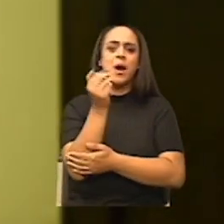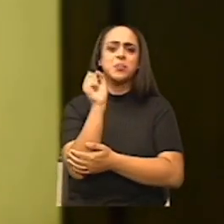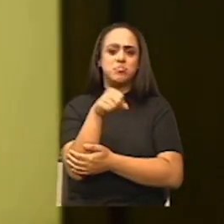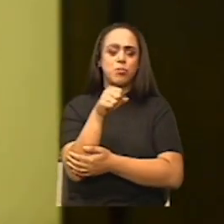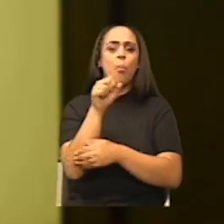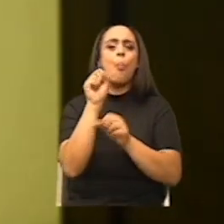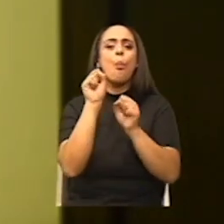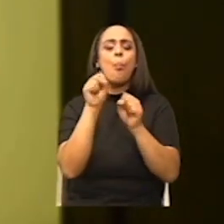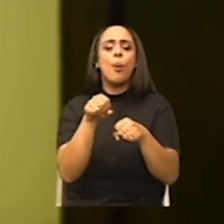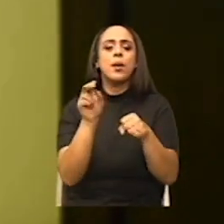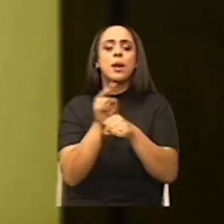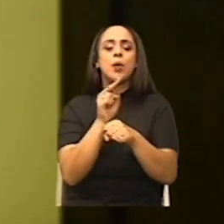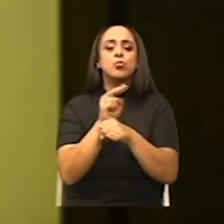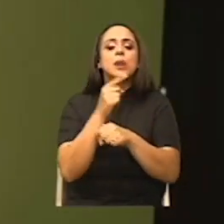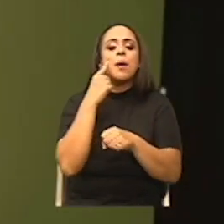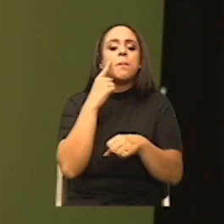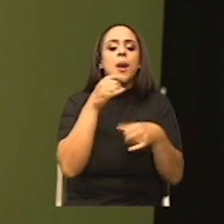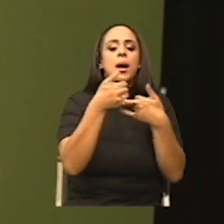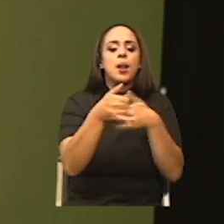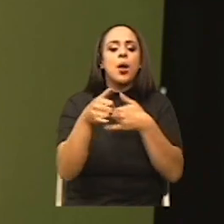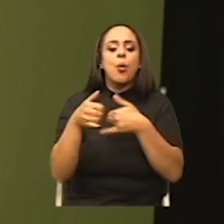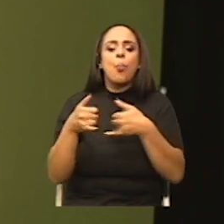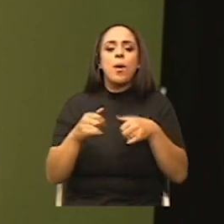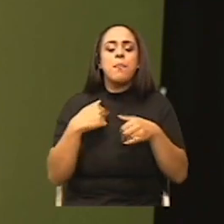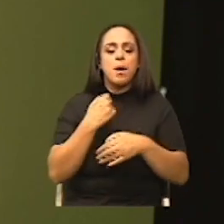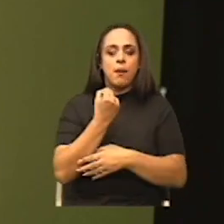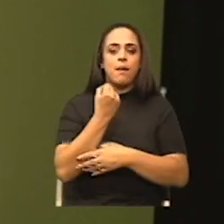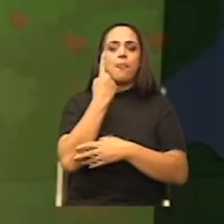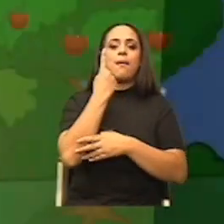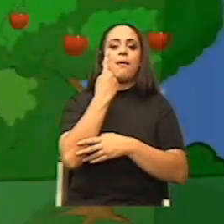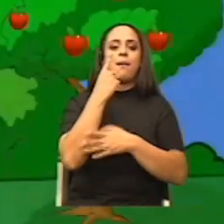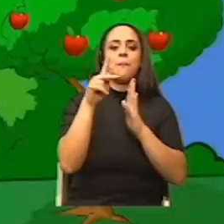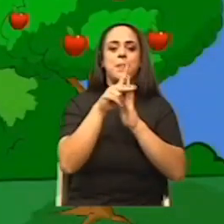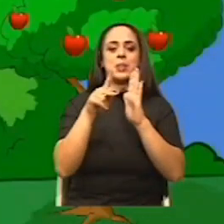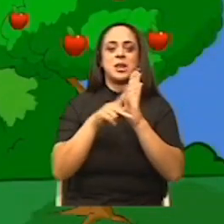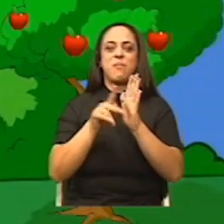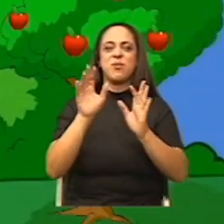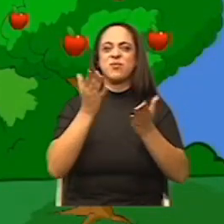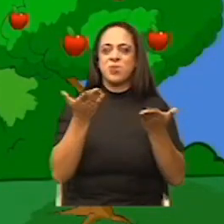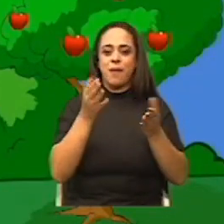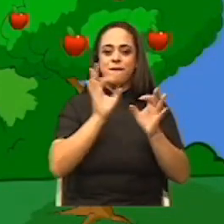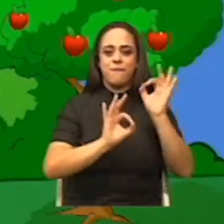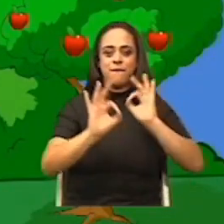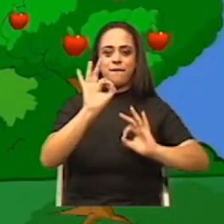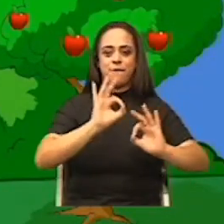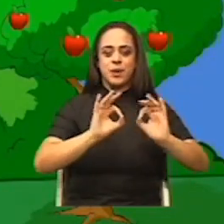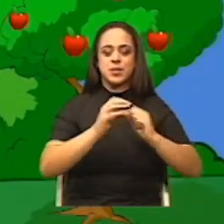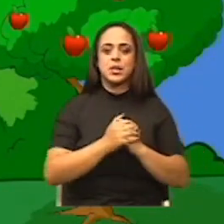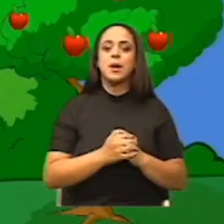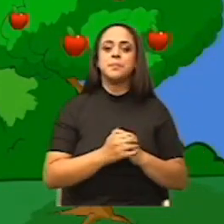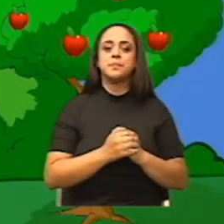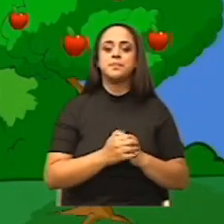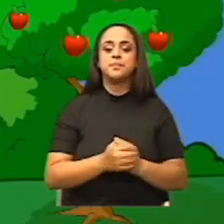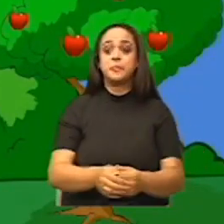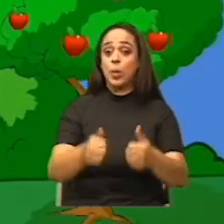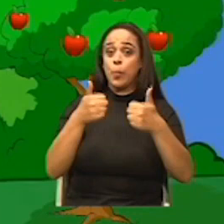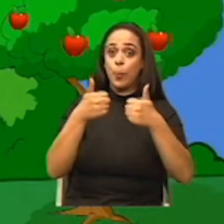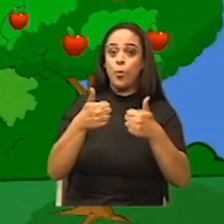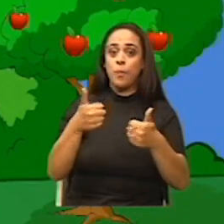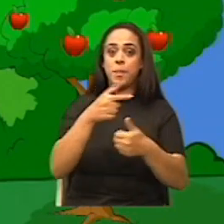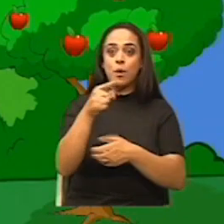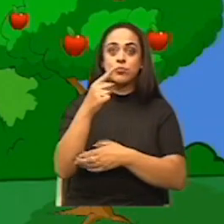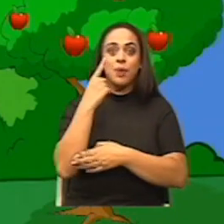utilizar para jugar y también para comprender principios de la física. Muy bien, ¿qué les pareció el